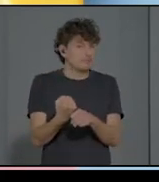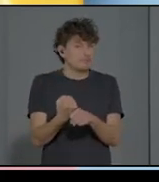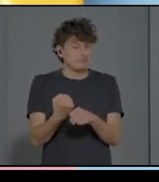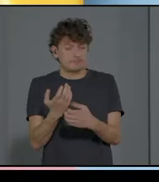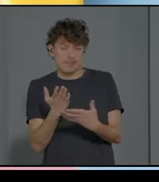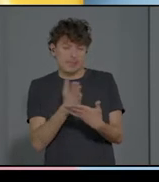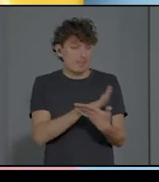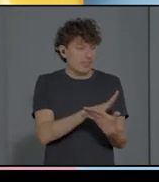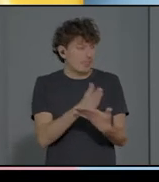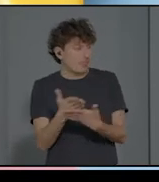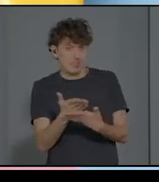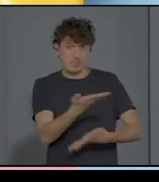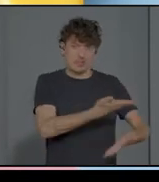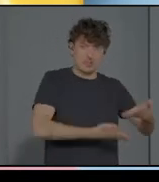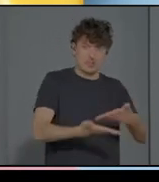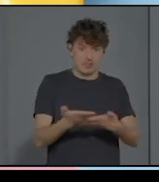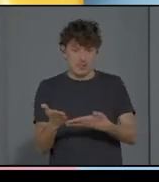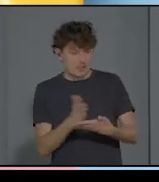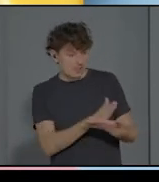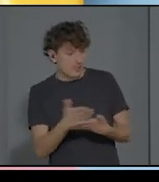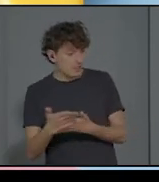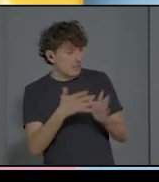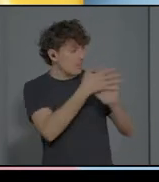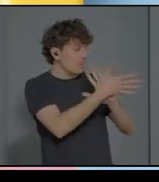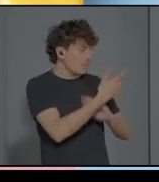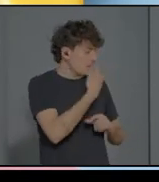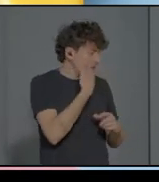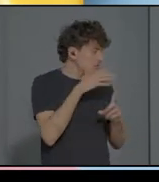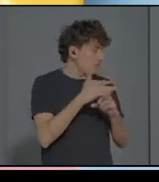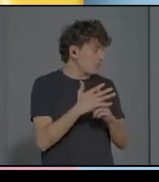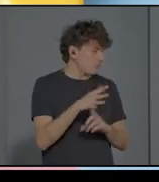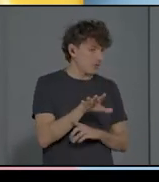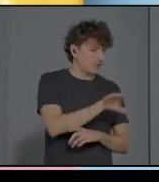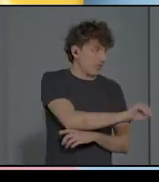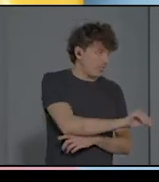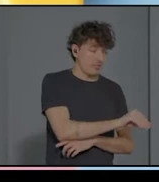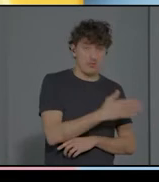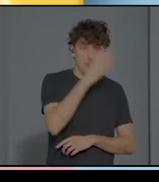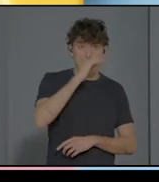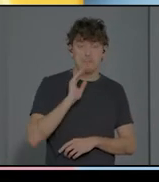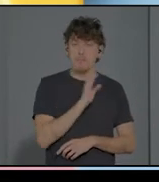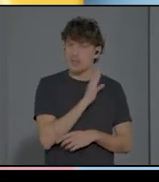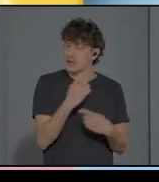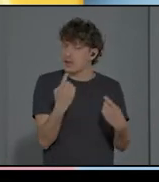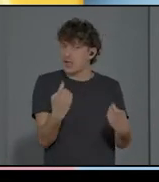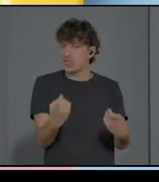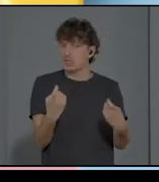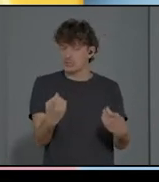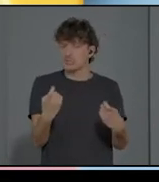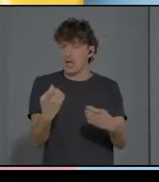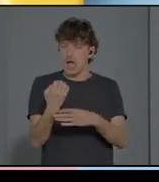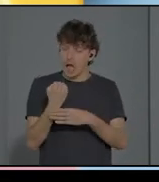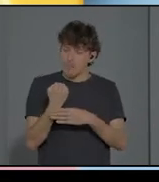está pasando. Por lo tanto, los padres necesitan un apoyo para interpretar algunas de